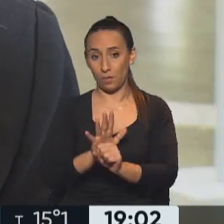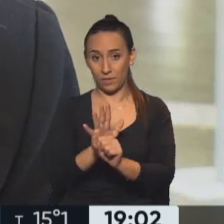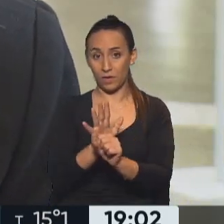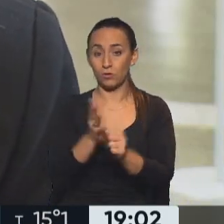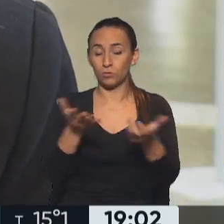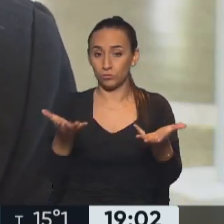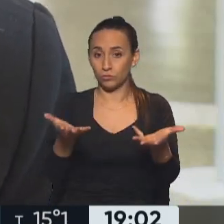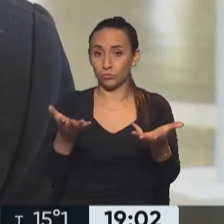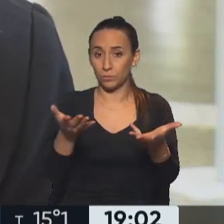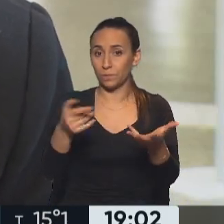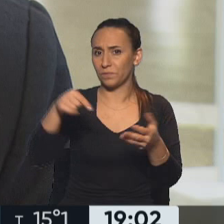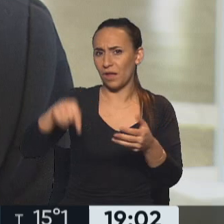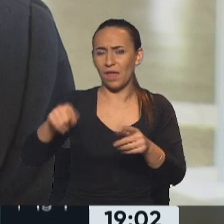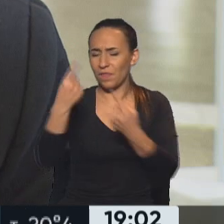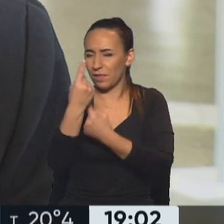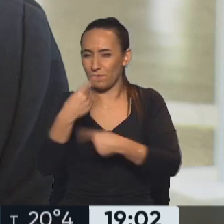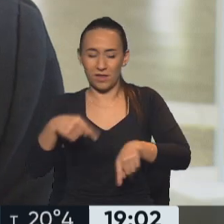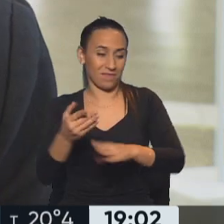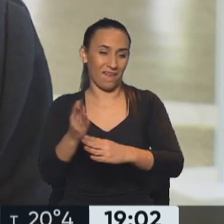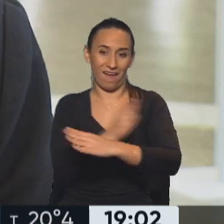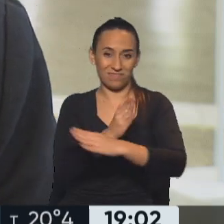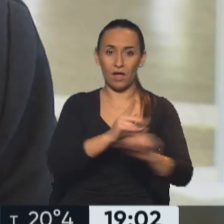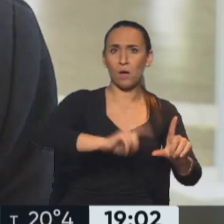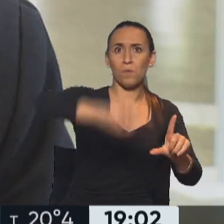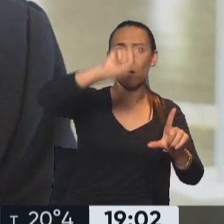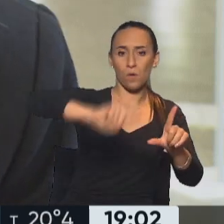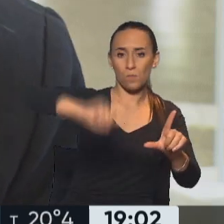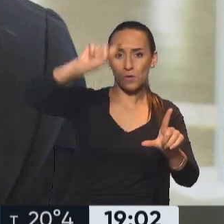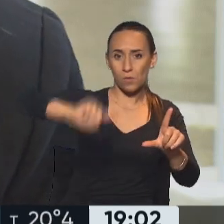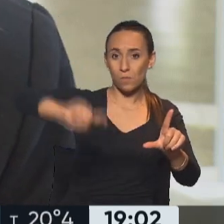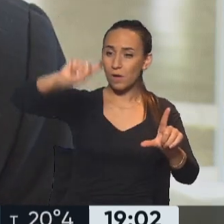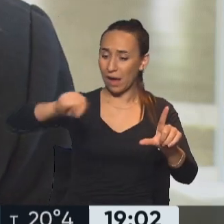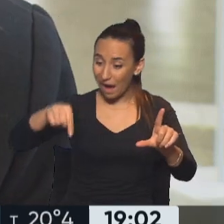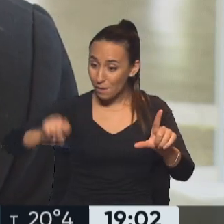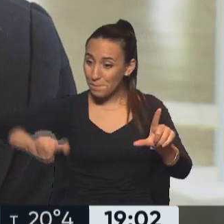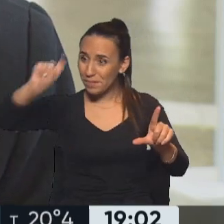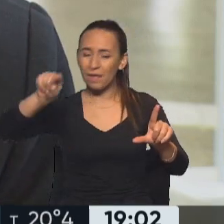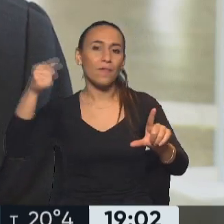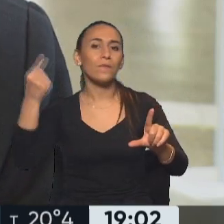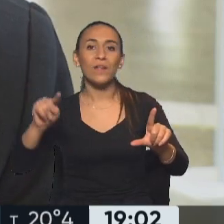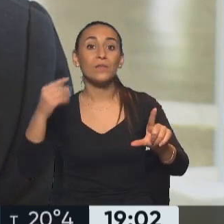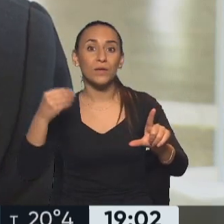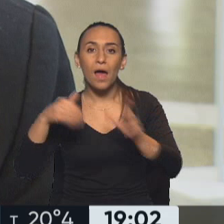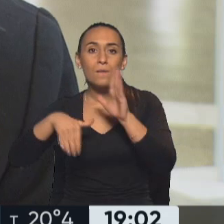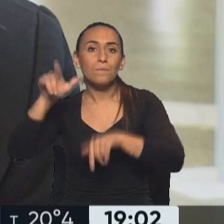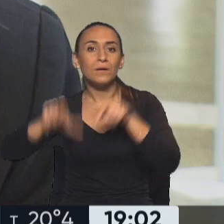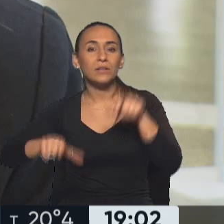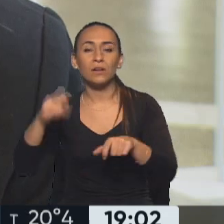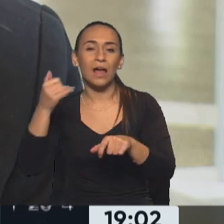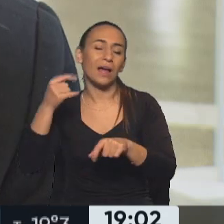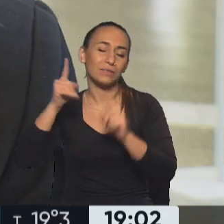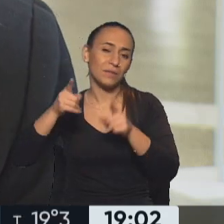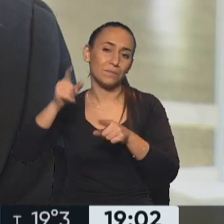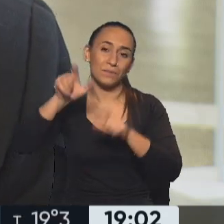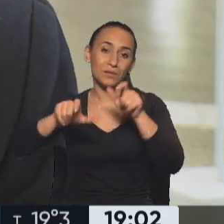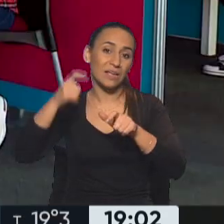diferente de las anteriores. Nos encuentra con coberturas de vacunación altas, sobre todo en los adultos mayores